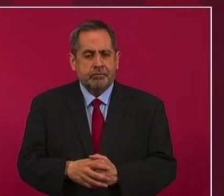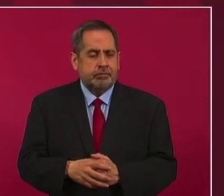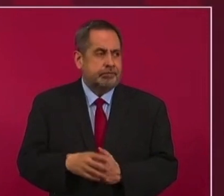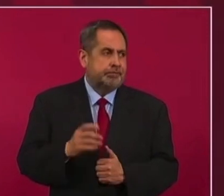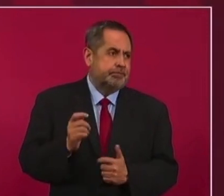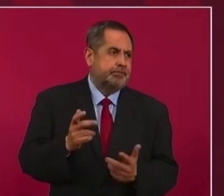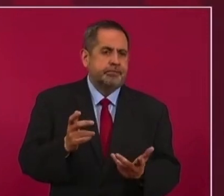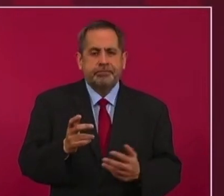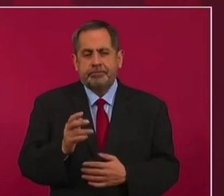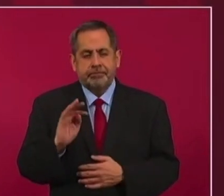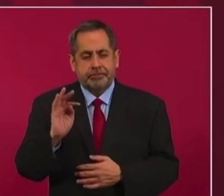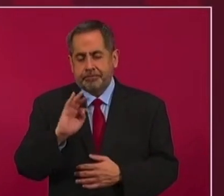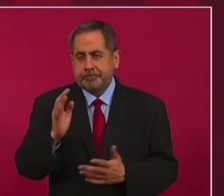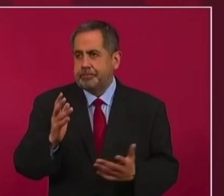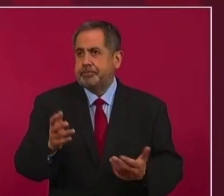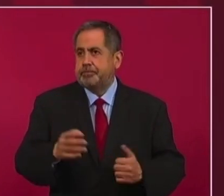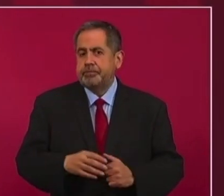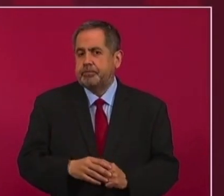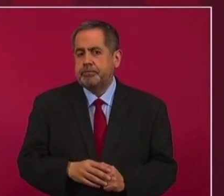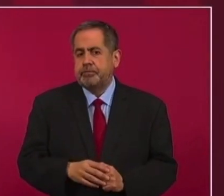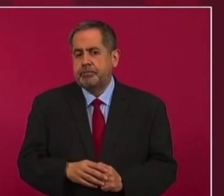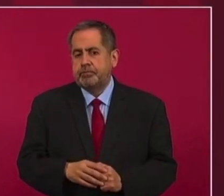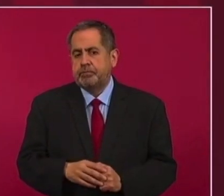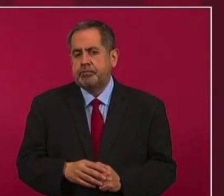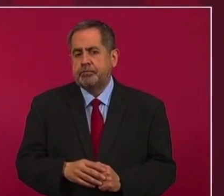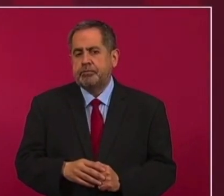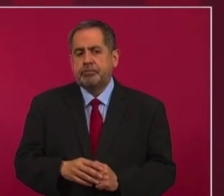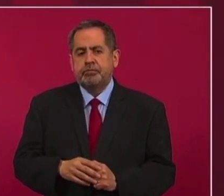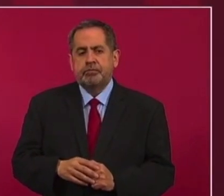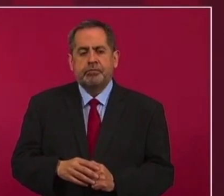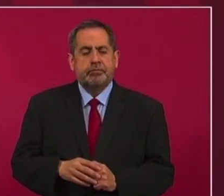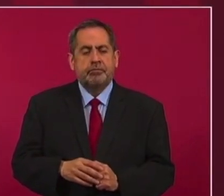de mala fe